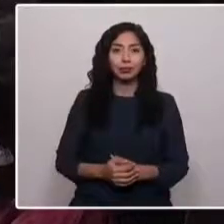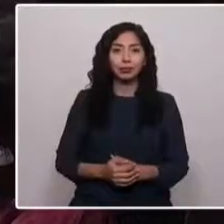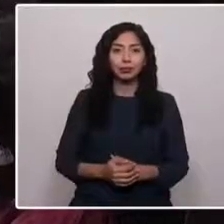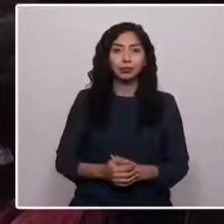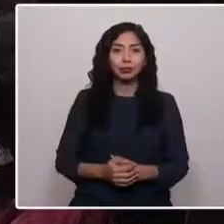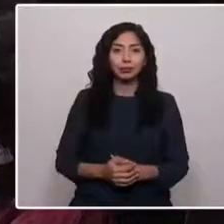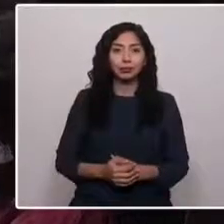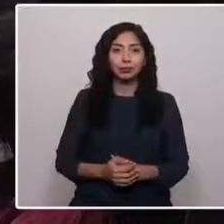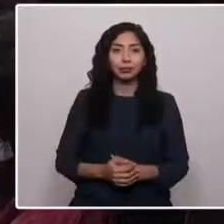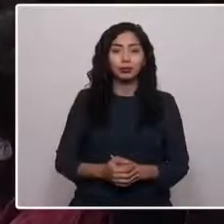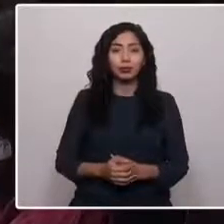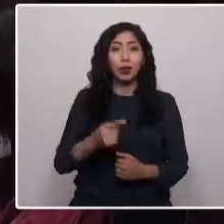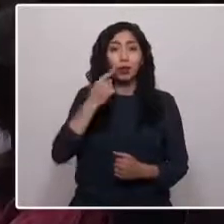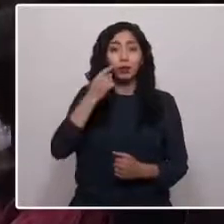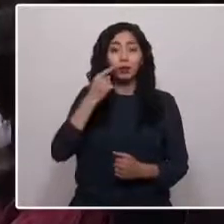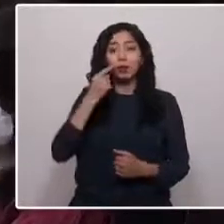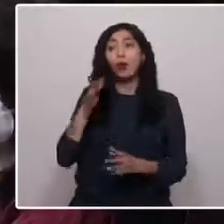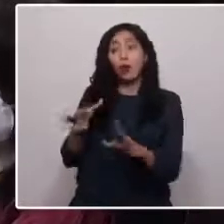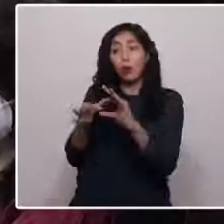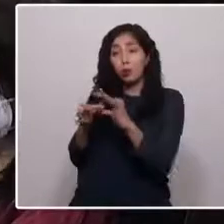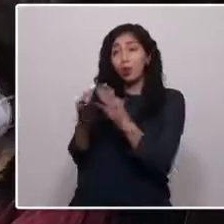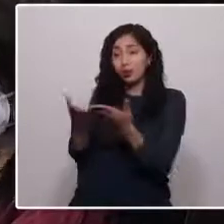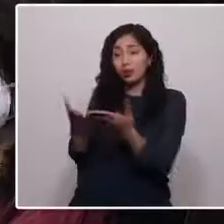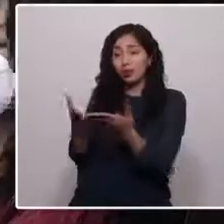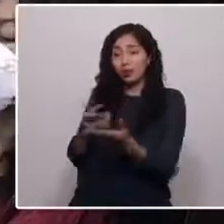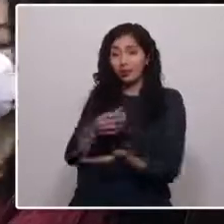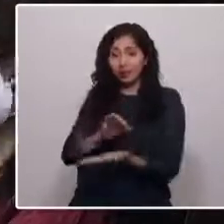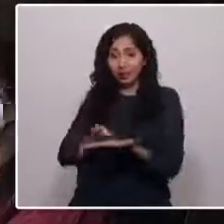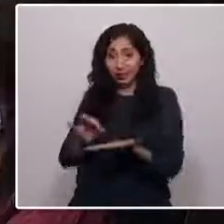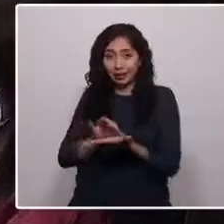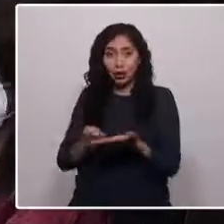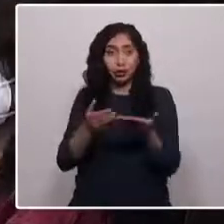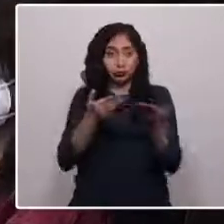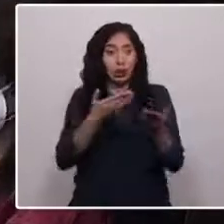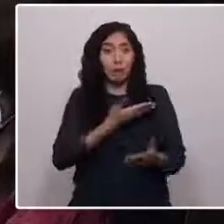Bueno, muchas gracias don John, la bien presidenta.